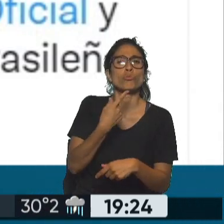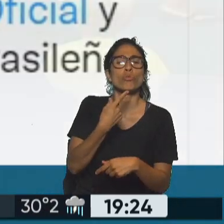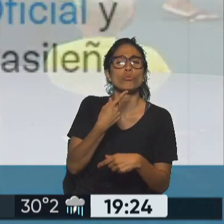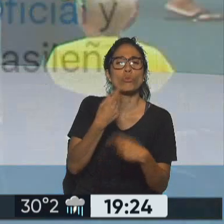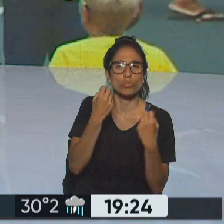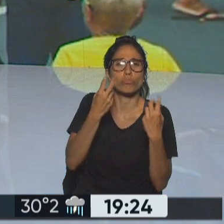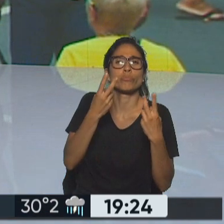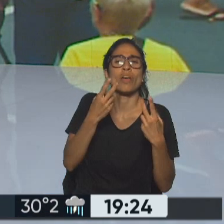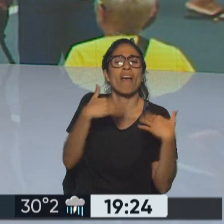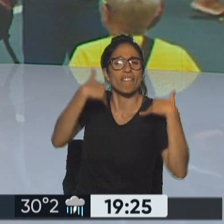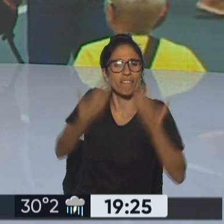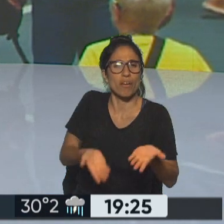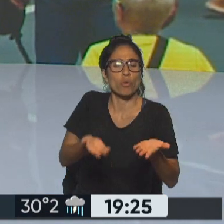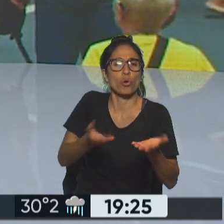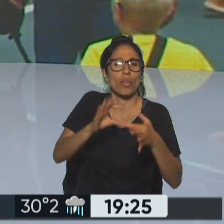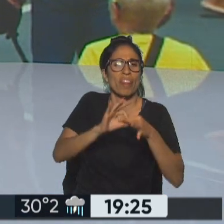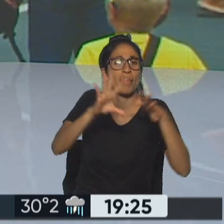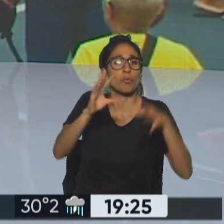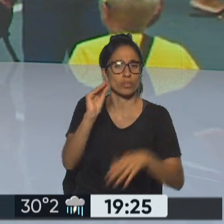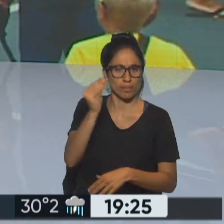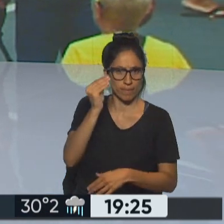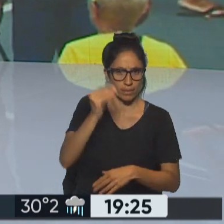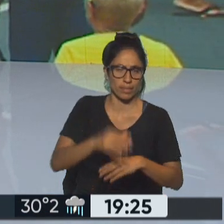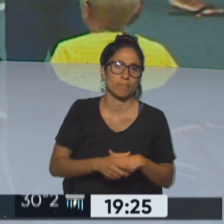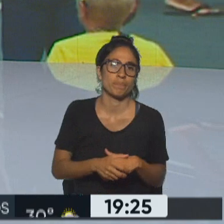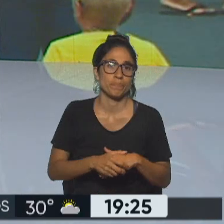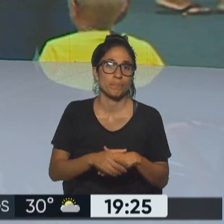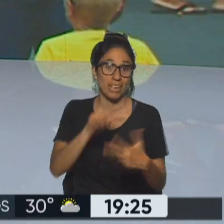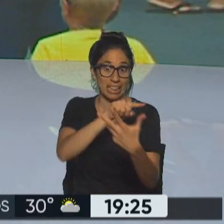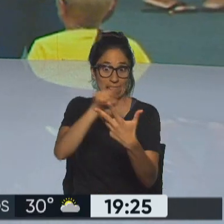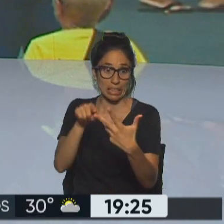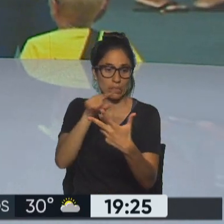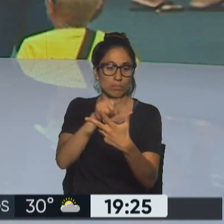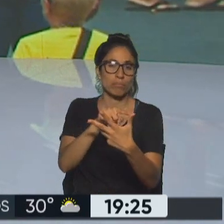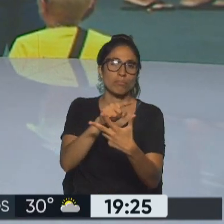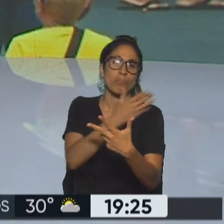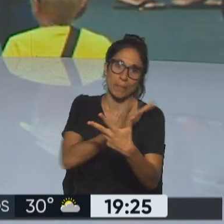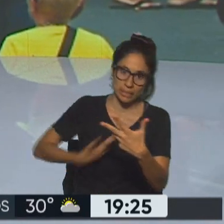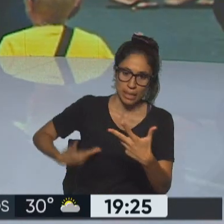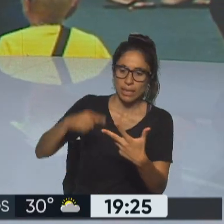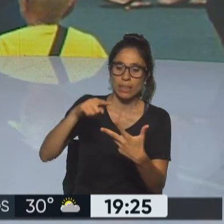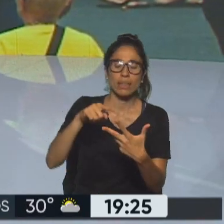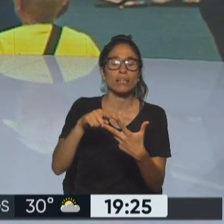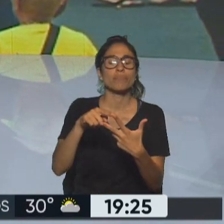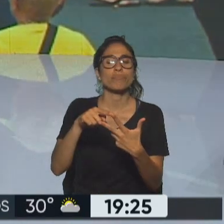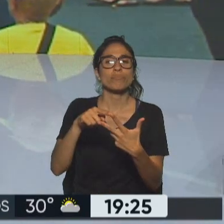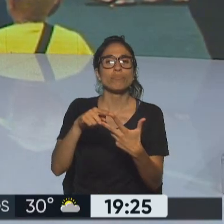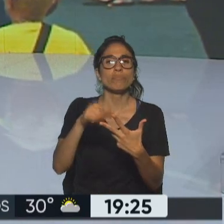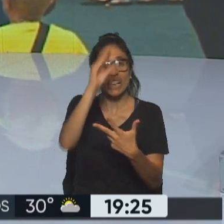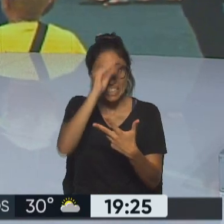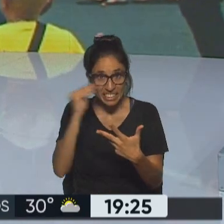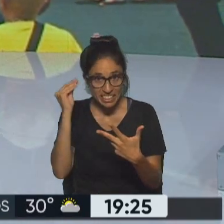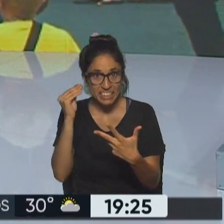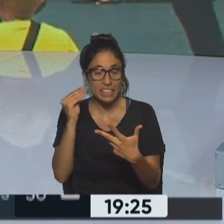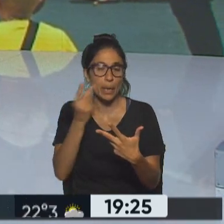aquí entonces se pronunciaron estos tres referentes importantes de nuestro país el presidente la vicepresidenta y el canciller continuamos con vos